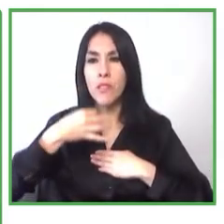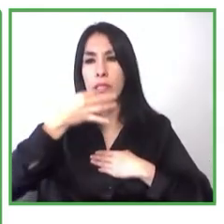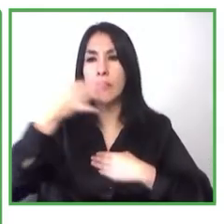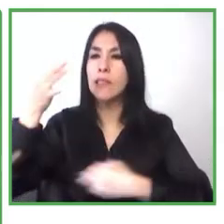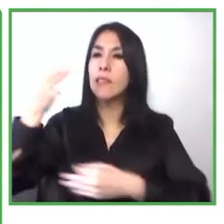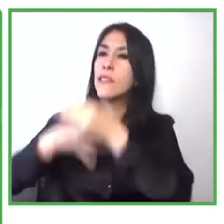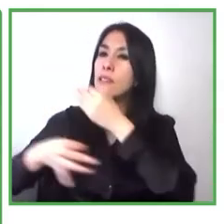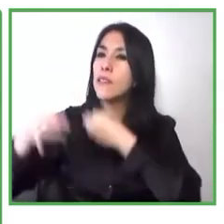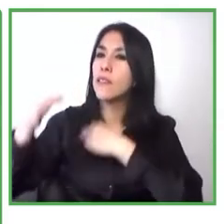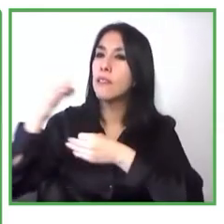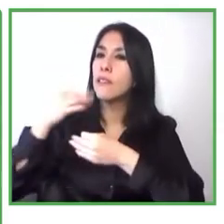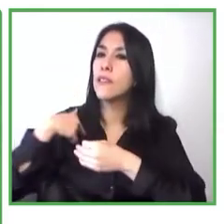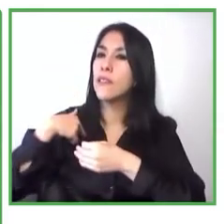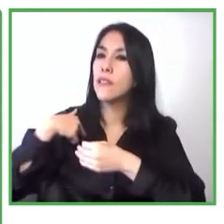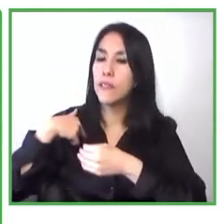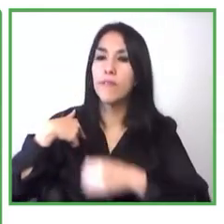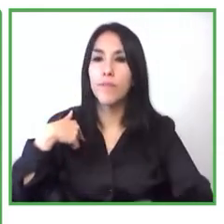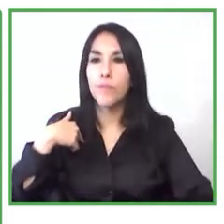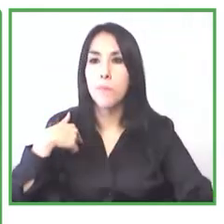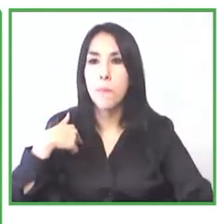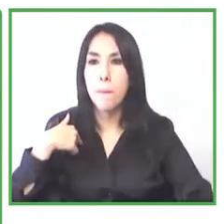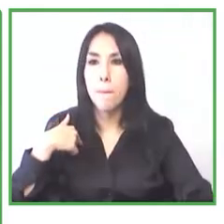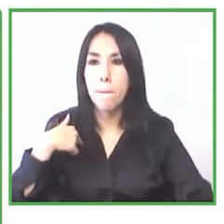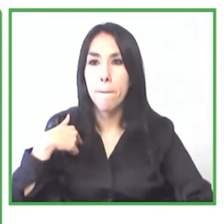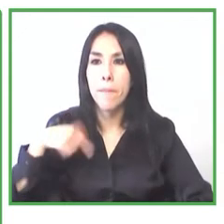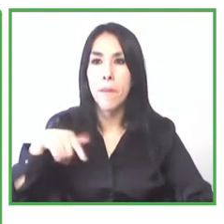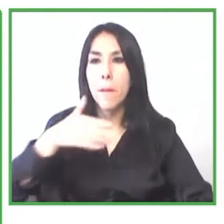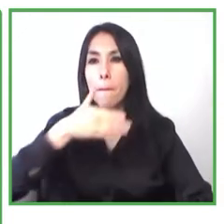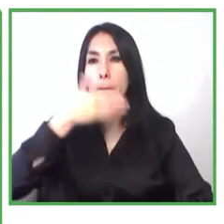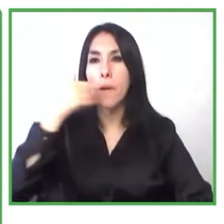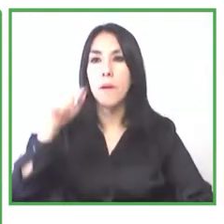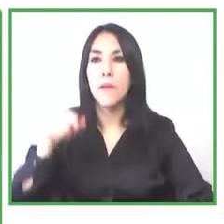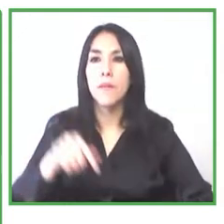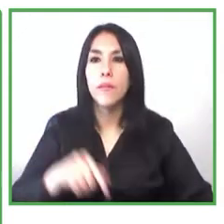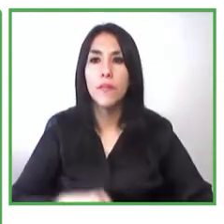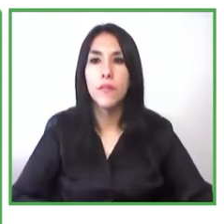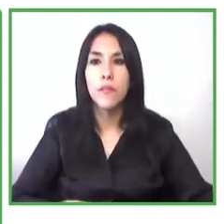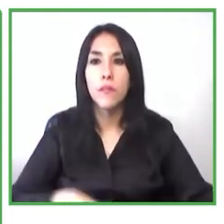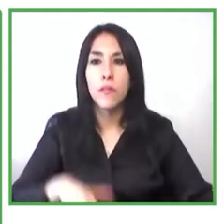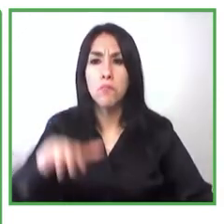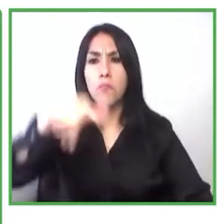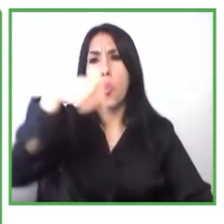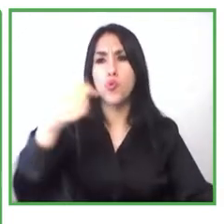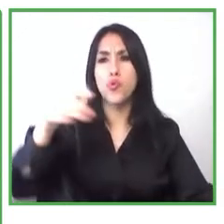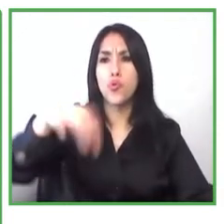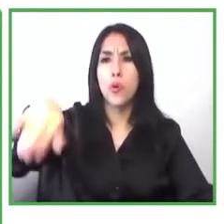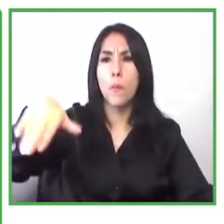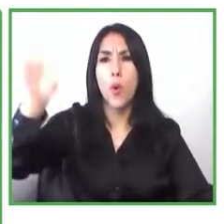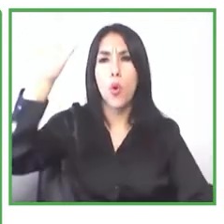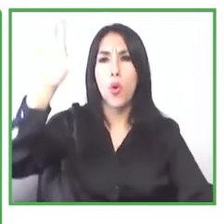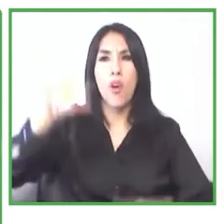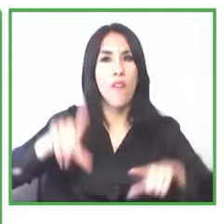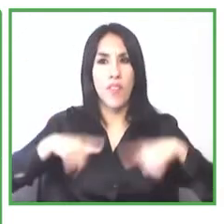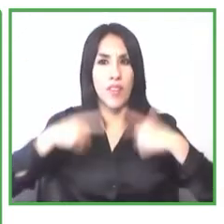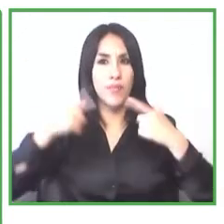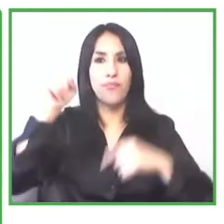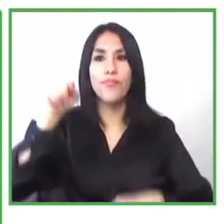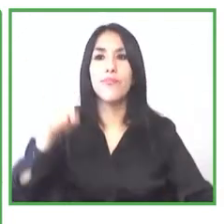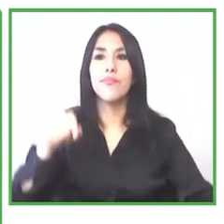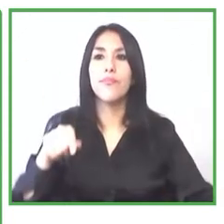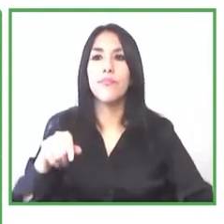sería muy corto simplemente para las personas a basarse en la agricultura para tener